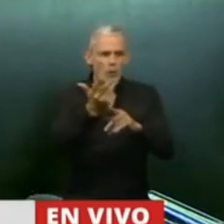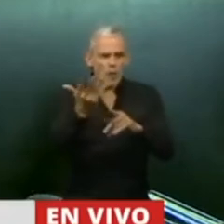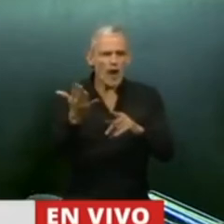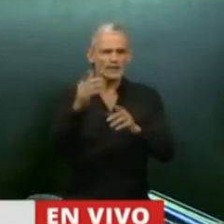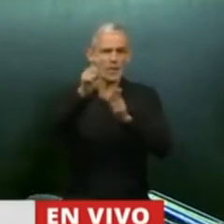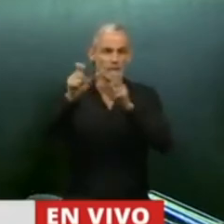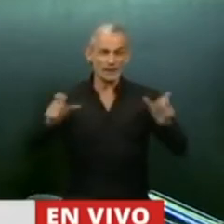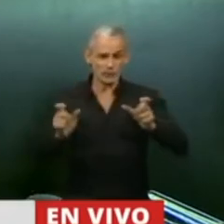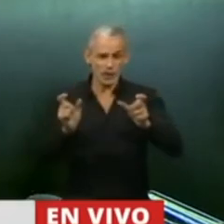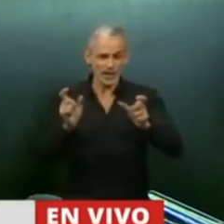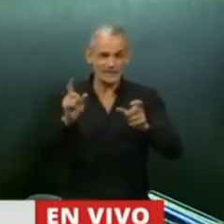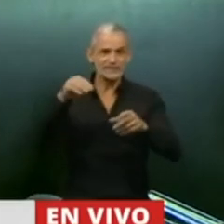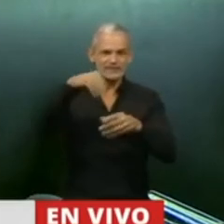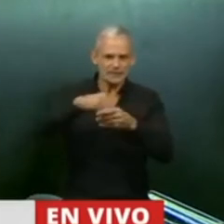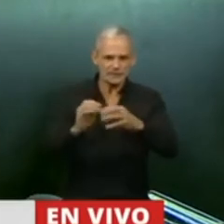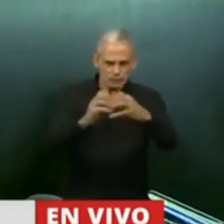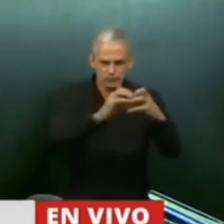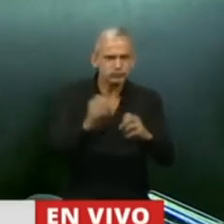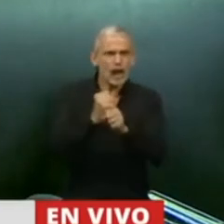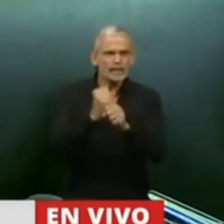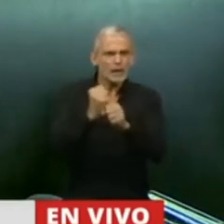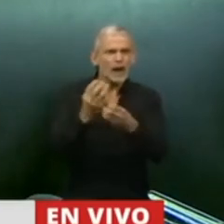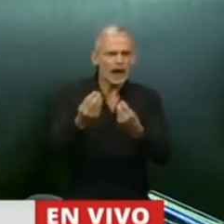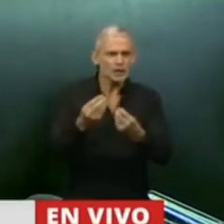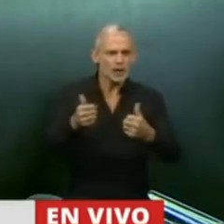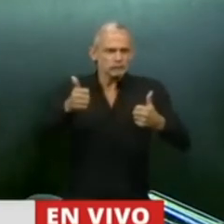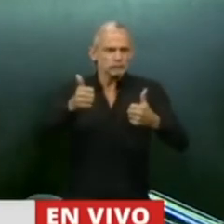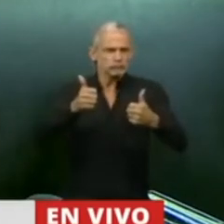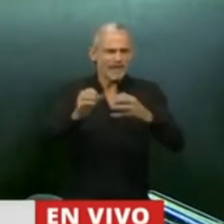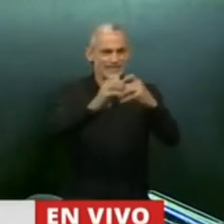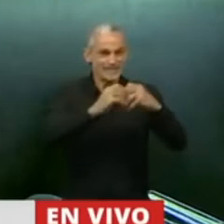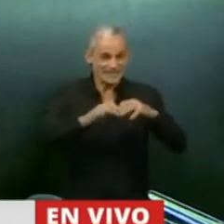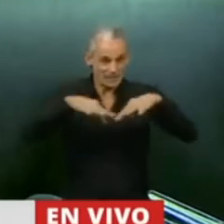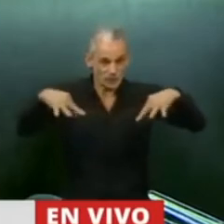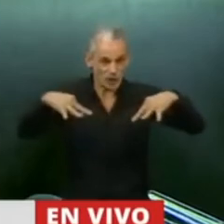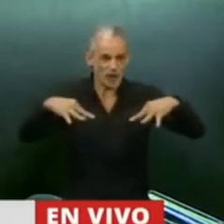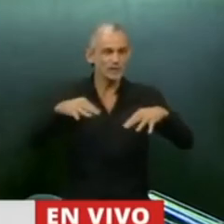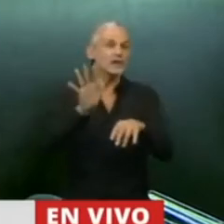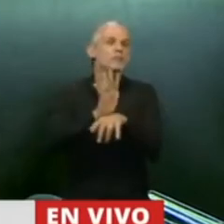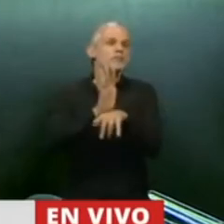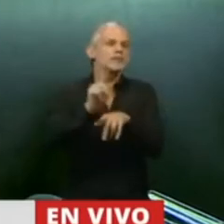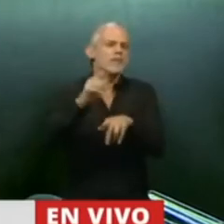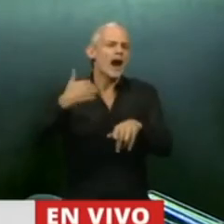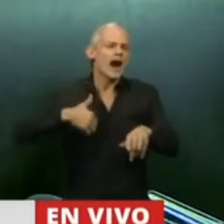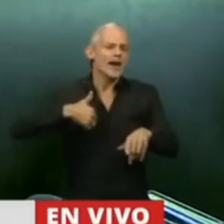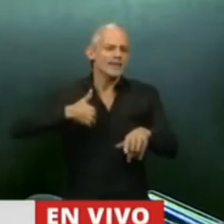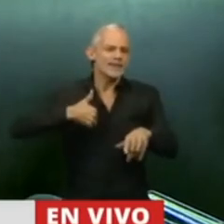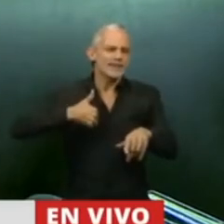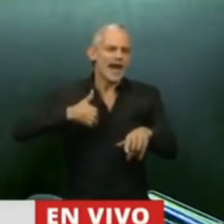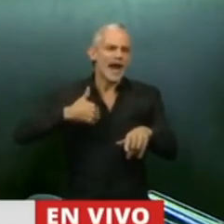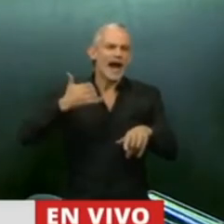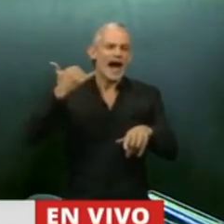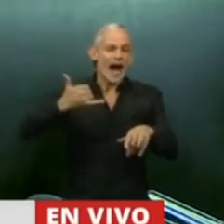involucradas para que esto se pueda llevar a cabo, sino porque significa que en la Argentina, aquellos